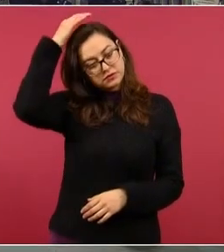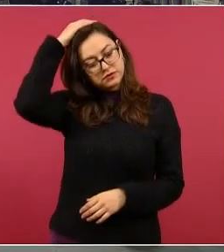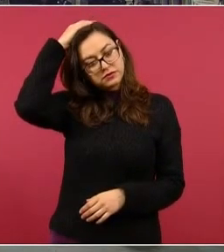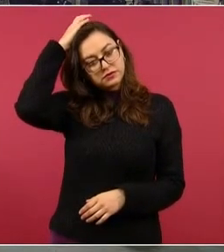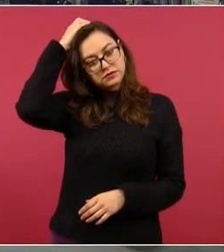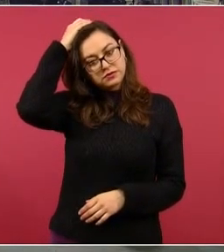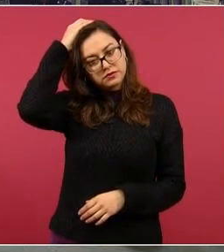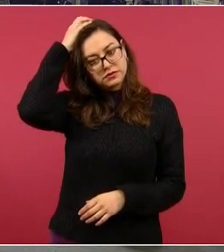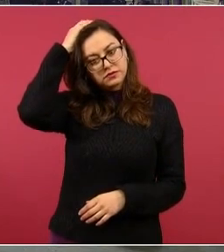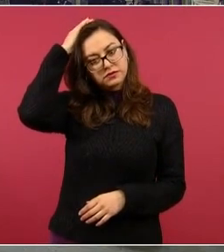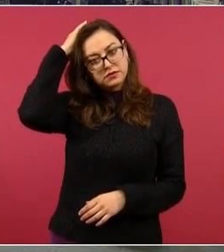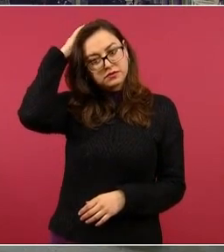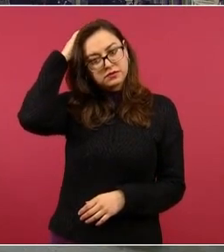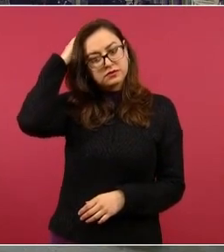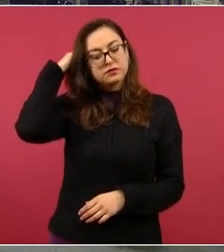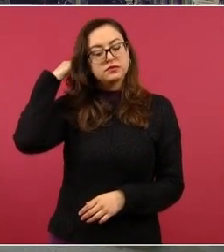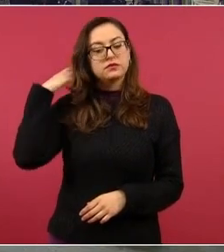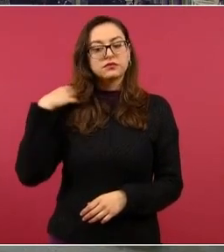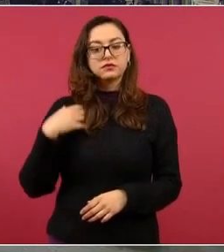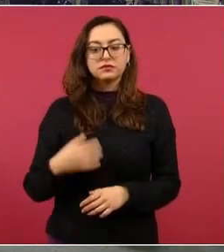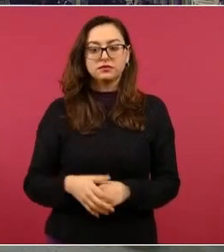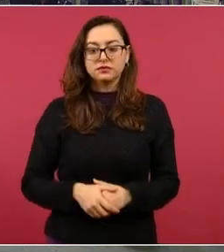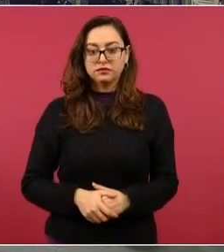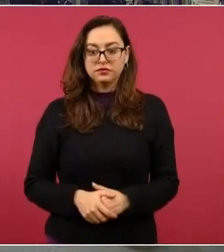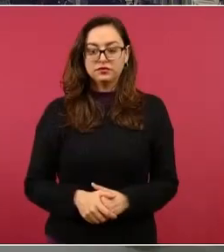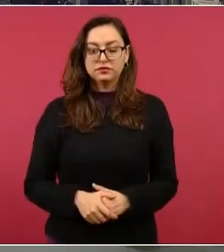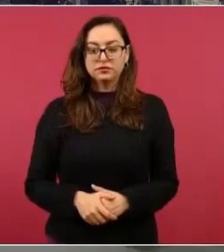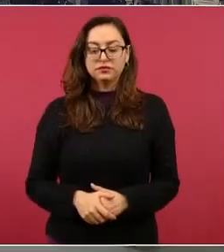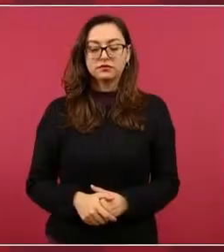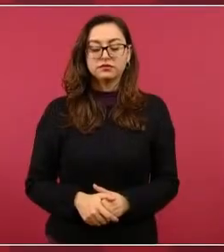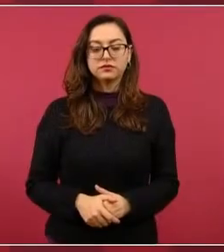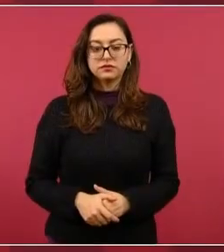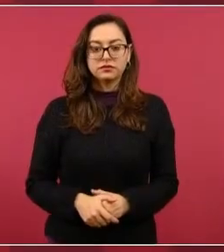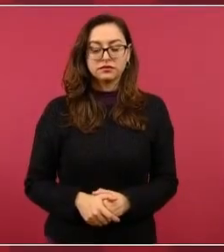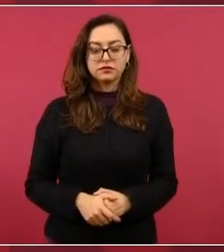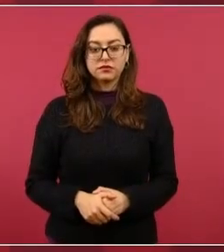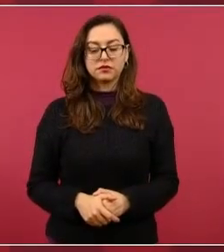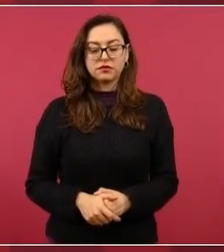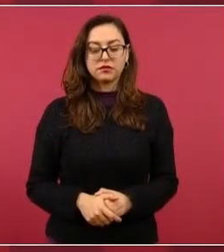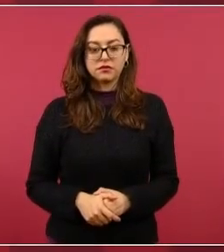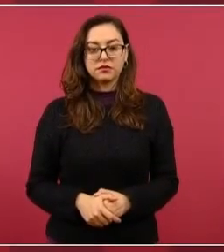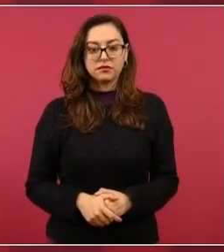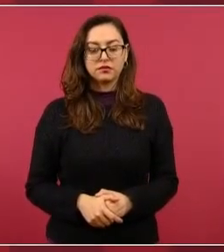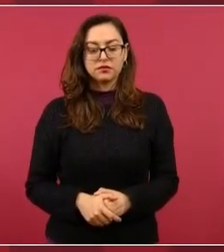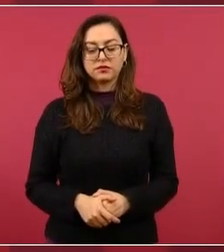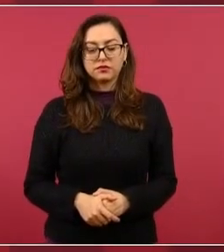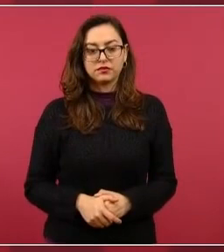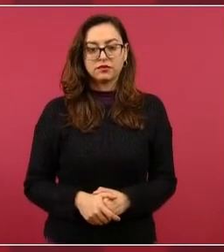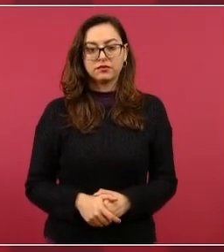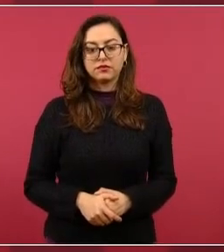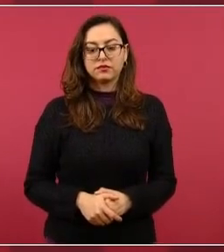tenemos como nación una deuda